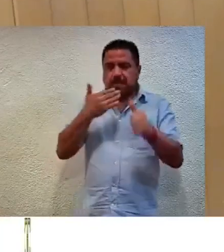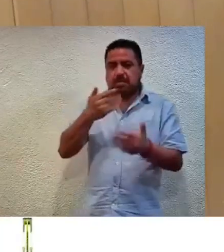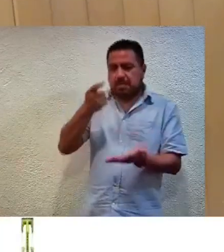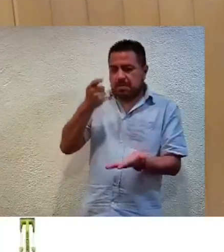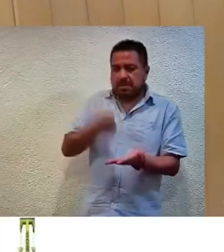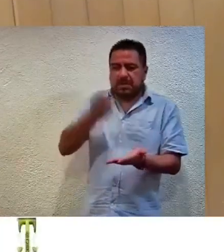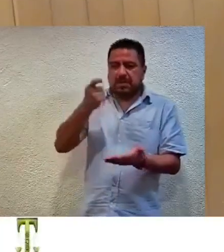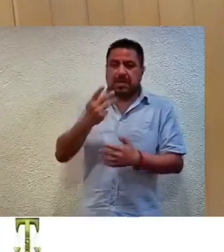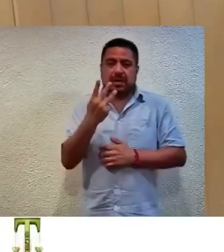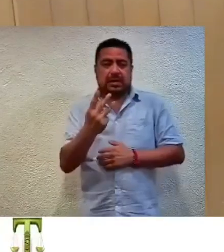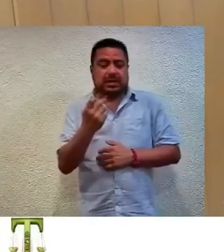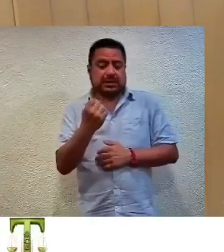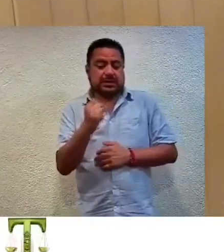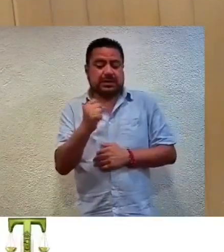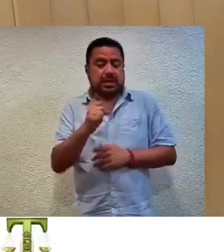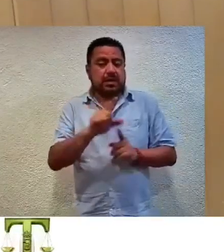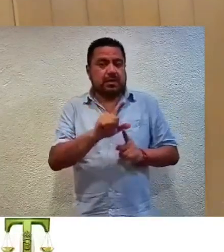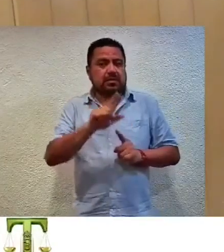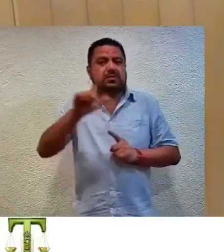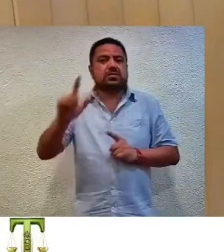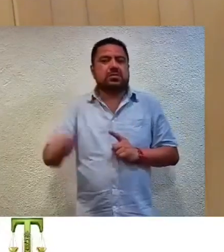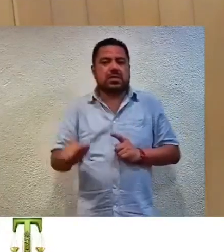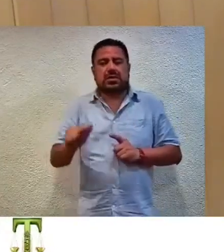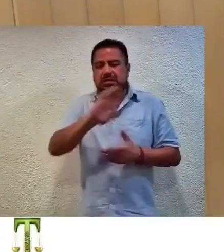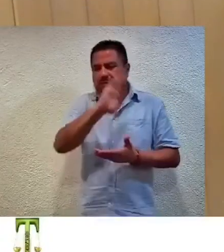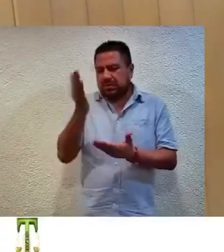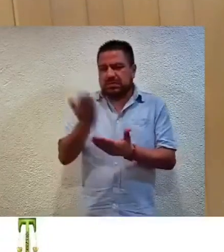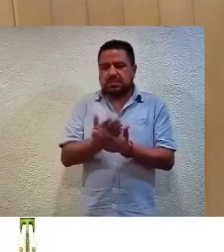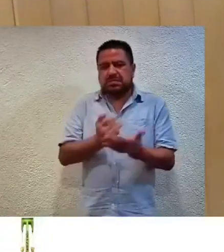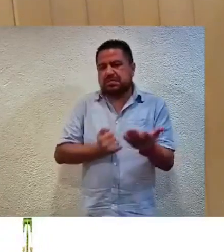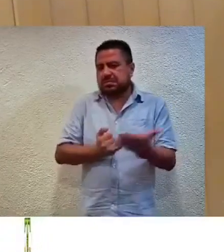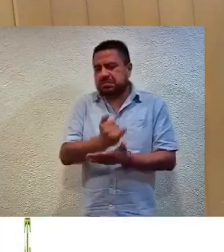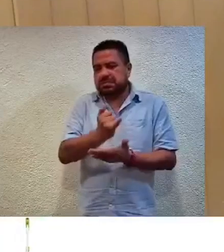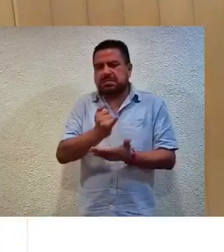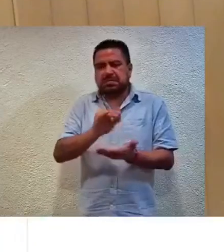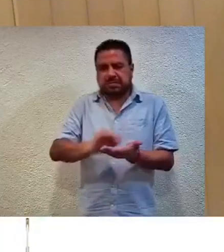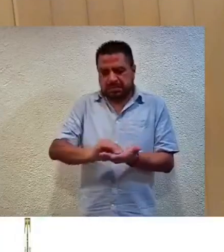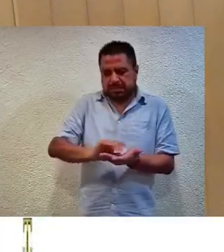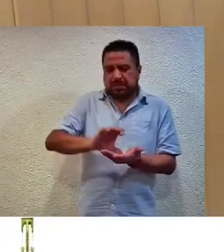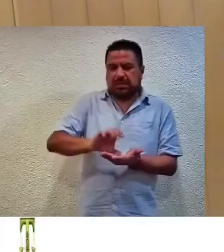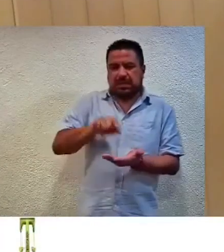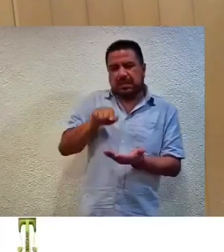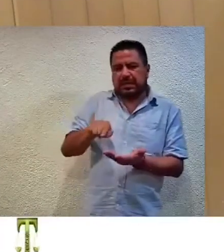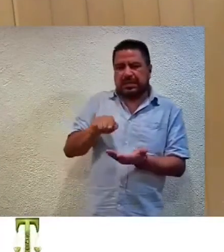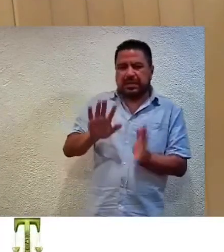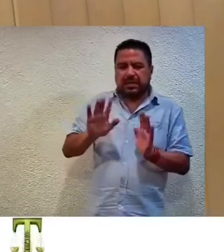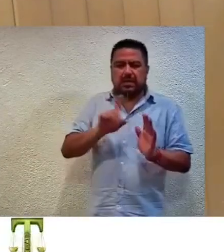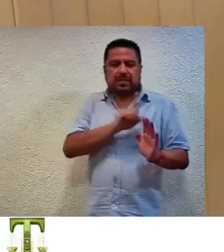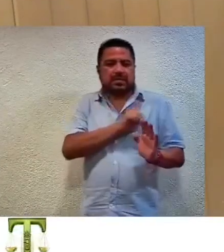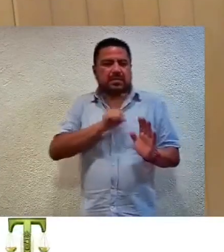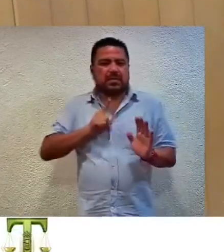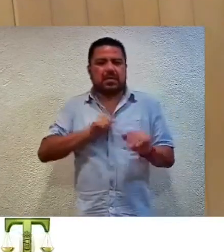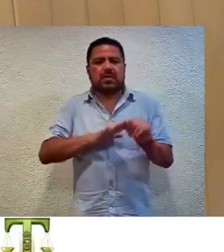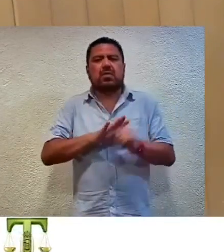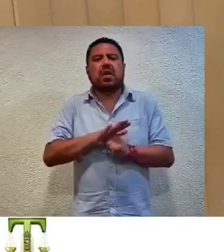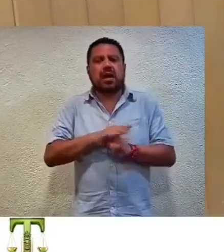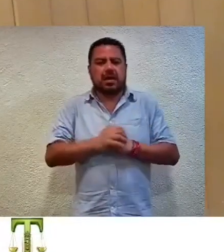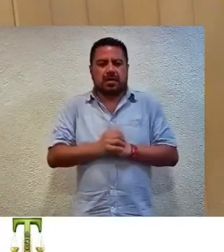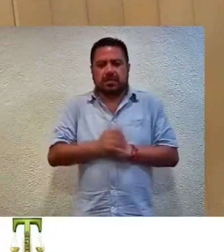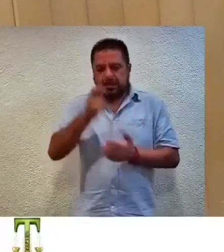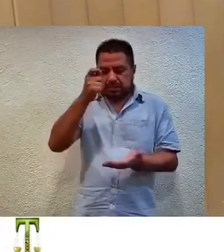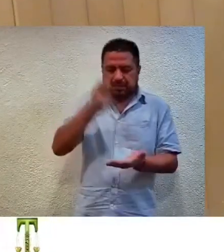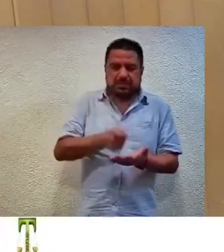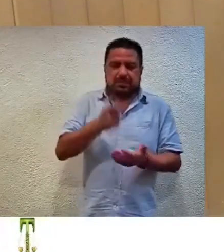emitida el 3 de septiembre y, en consecuencia, el archivo definitivo del expediente, lo anterior debido a que, mediante la